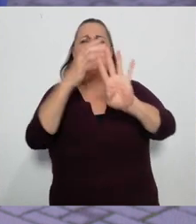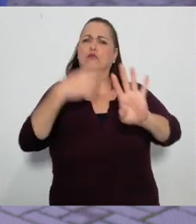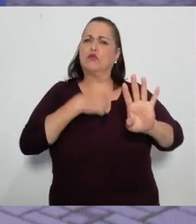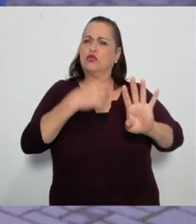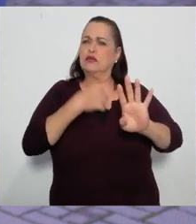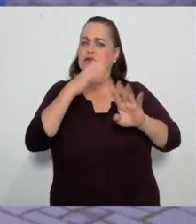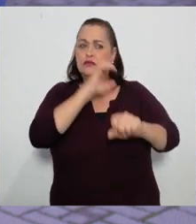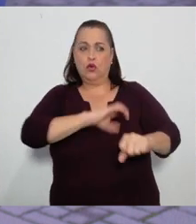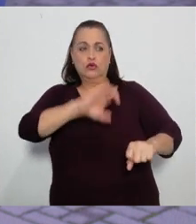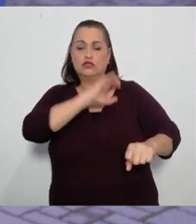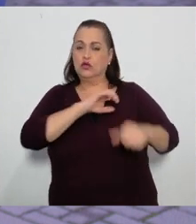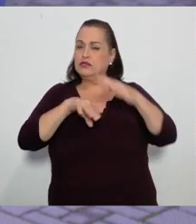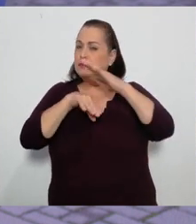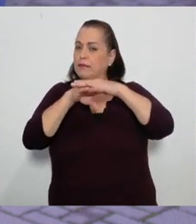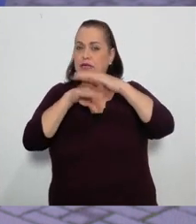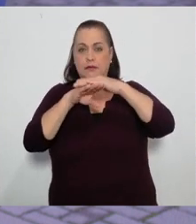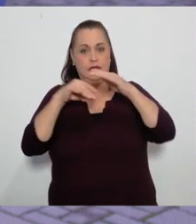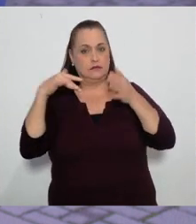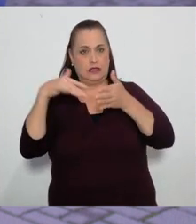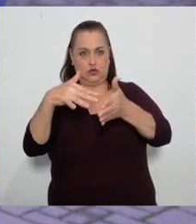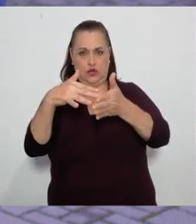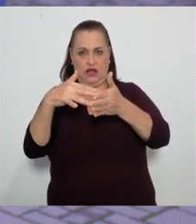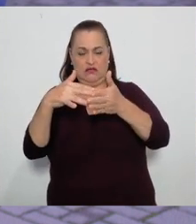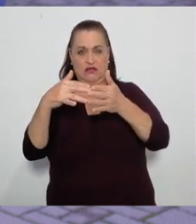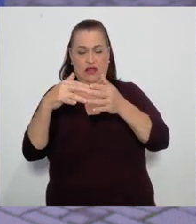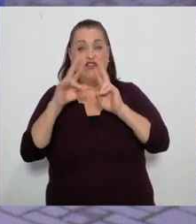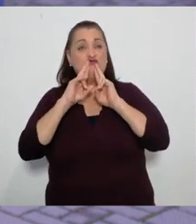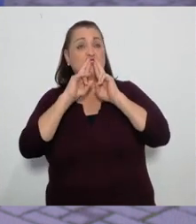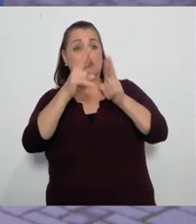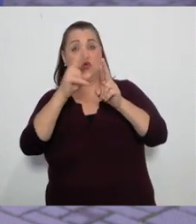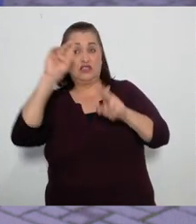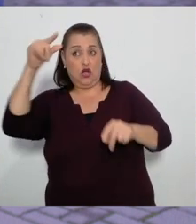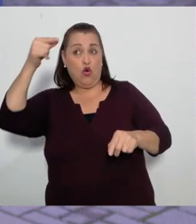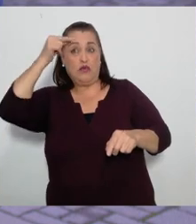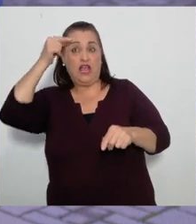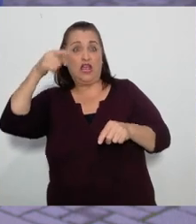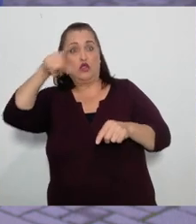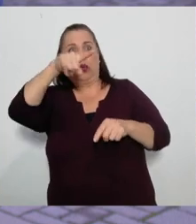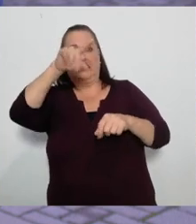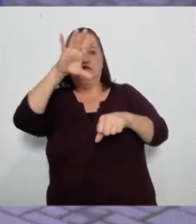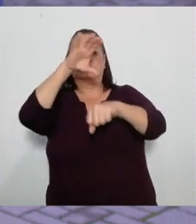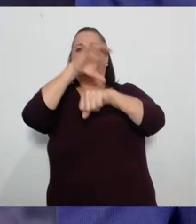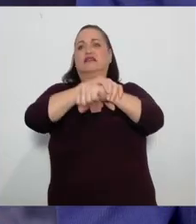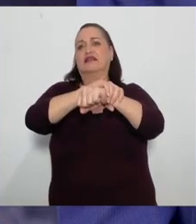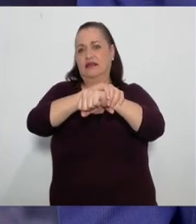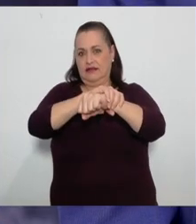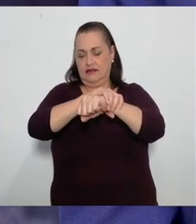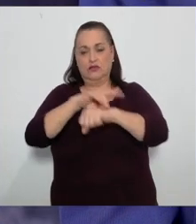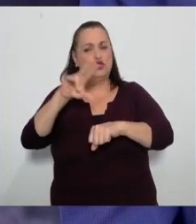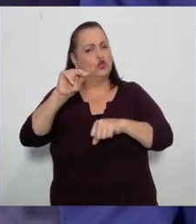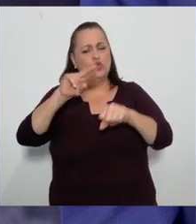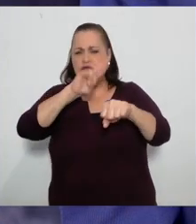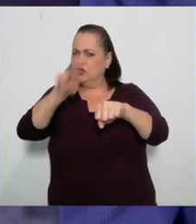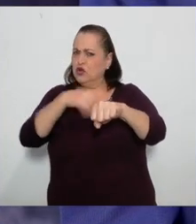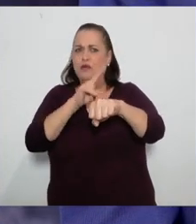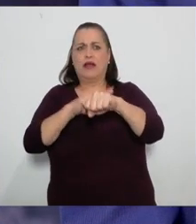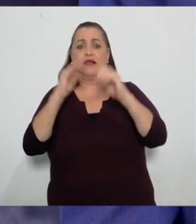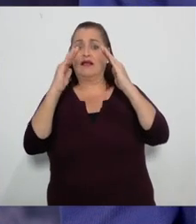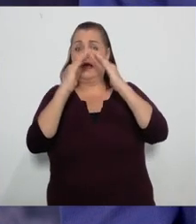protestar por condiciones mínimas para estudiar y que como respuesta del gobierno sean detenidos. Tampoco es